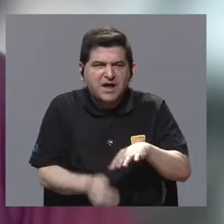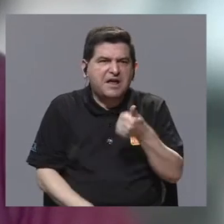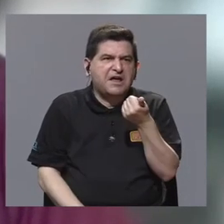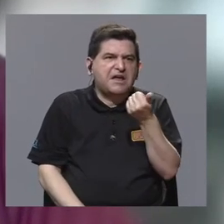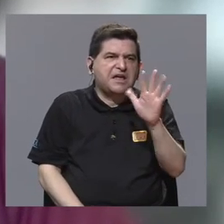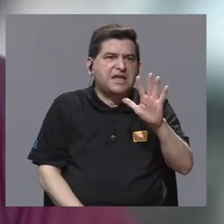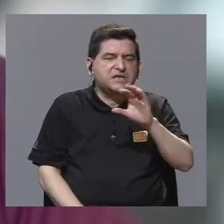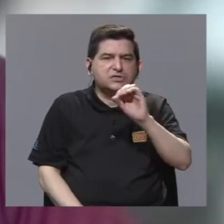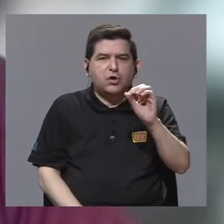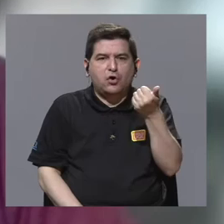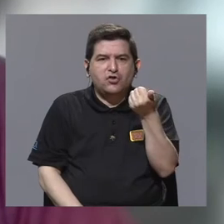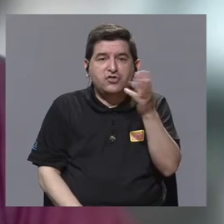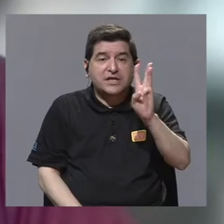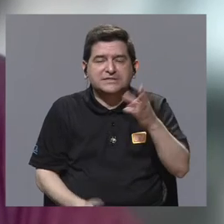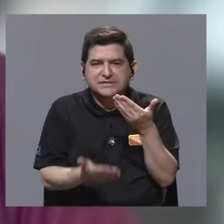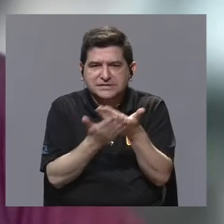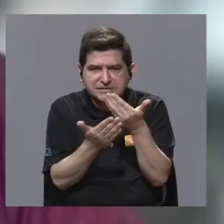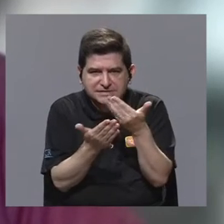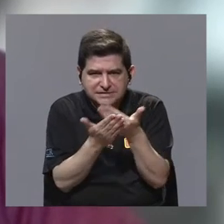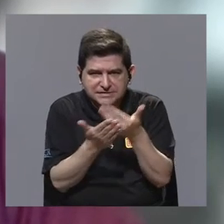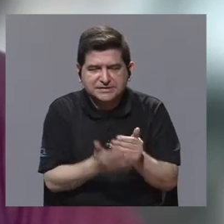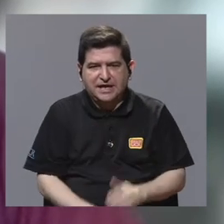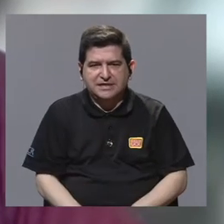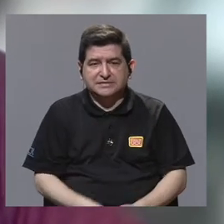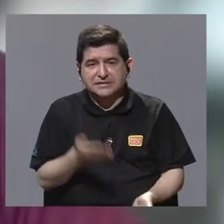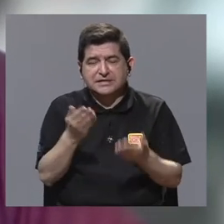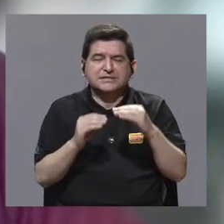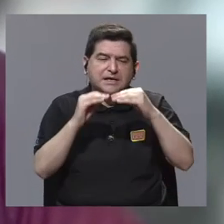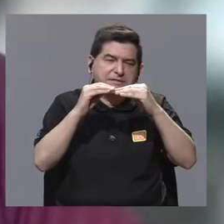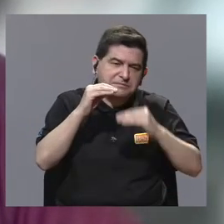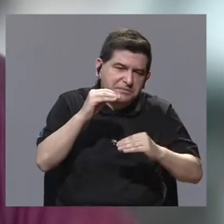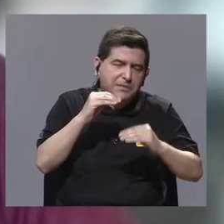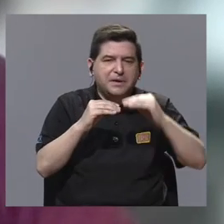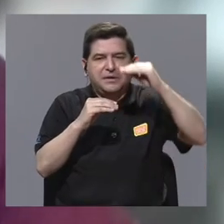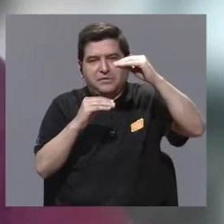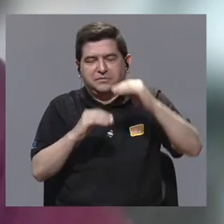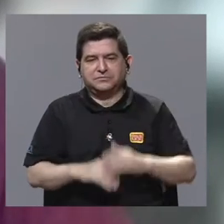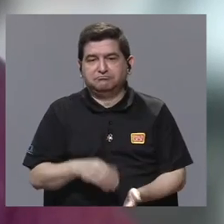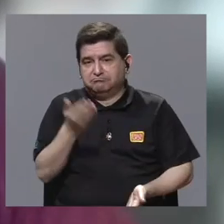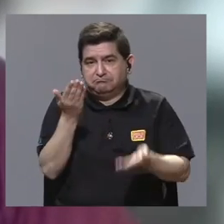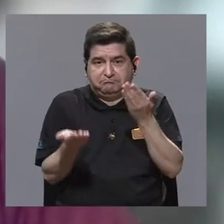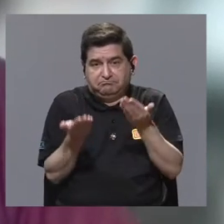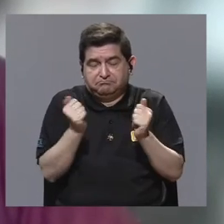unas 15 a 16 pruebas, probablemente pocas más, pocas menos.